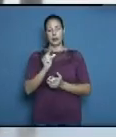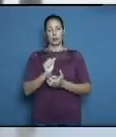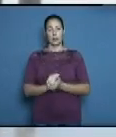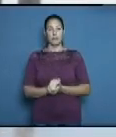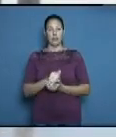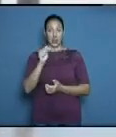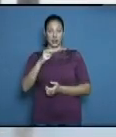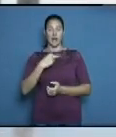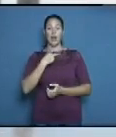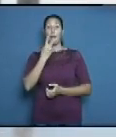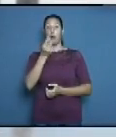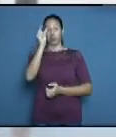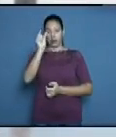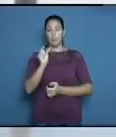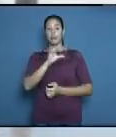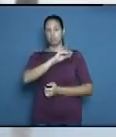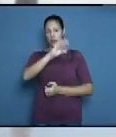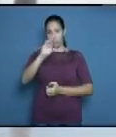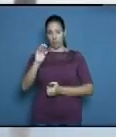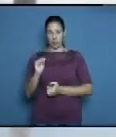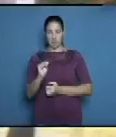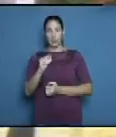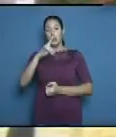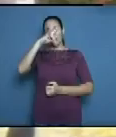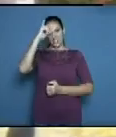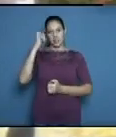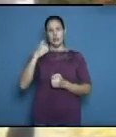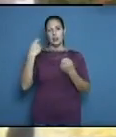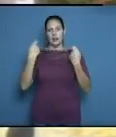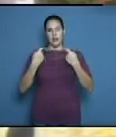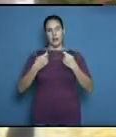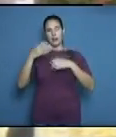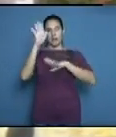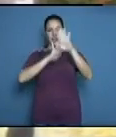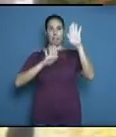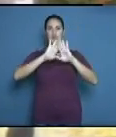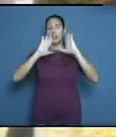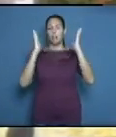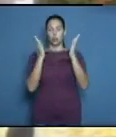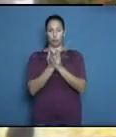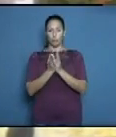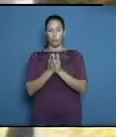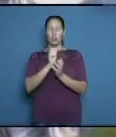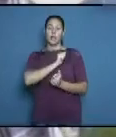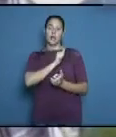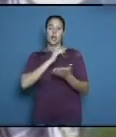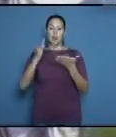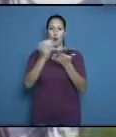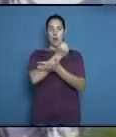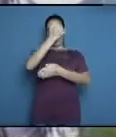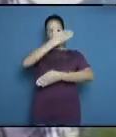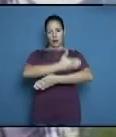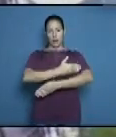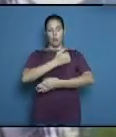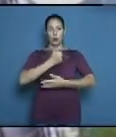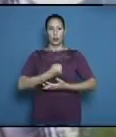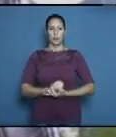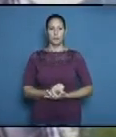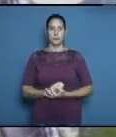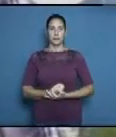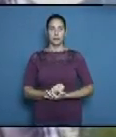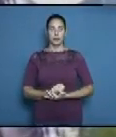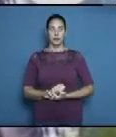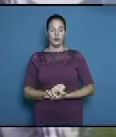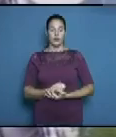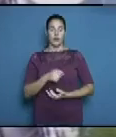enfrentar y vencer la COVID-19 defender la soberanía y exigir el cese del bloqueo Es el hombre que camina para defender